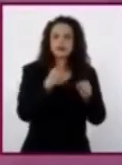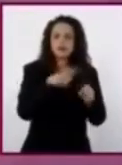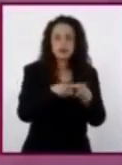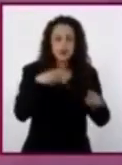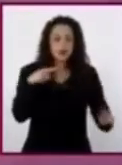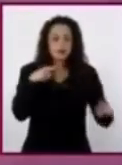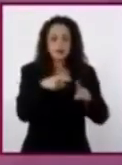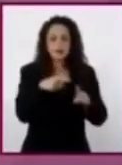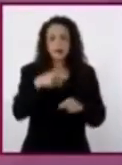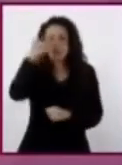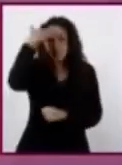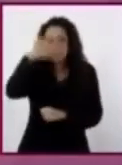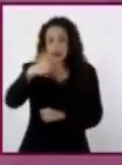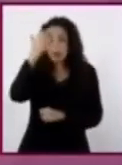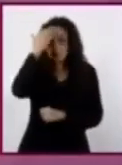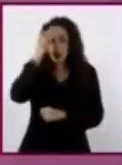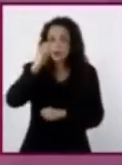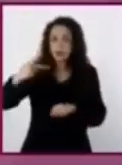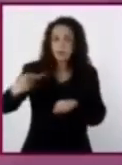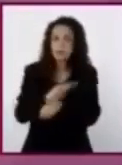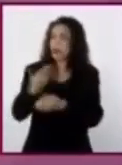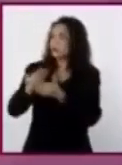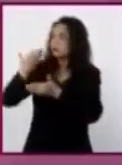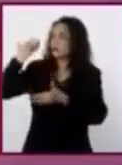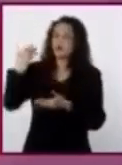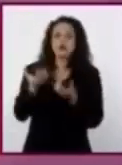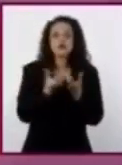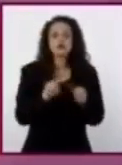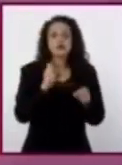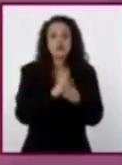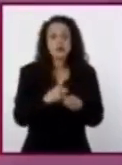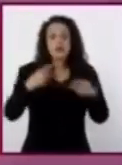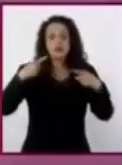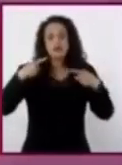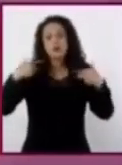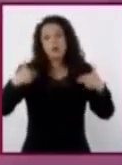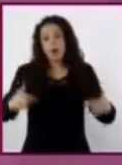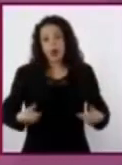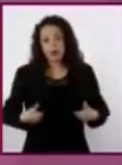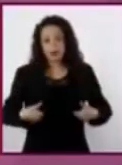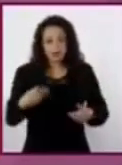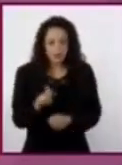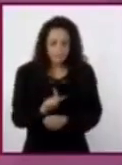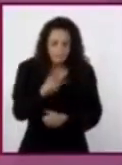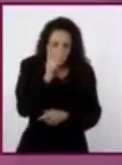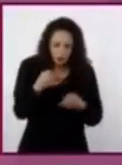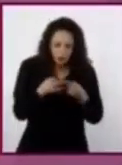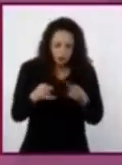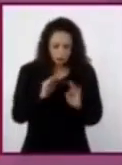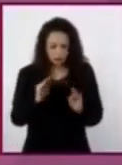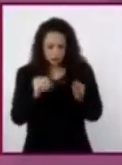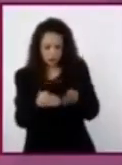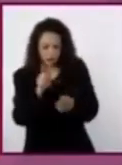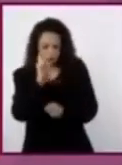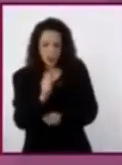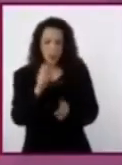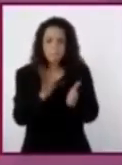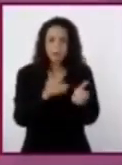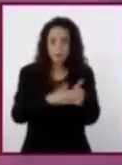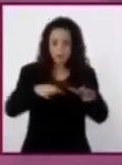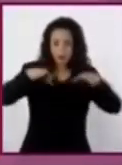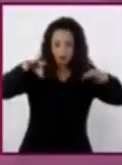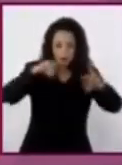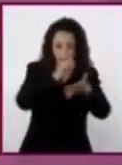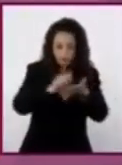conocimiento del pasado de las sociedades humanas. Pero, mientras la historia suele centrarse en el estudio de documentos escritos,